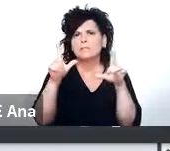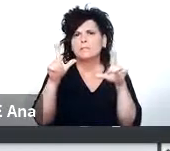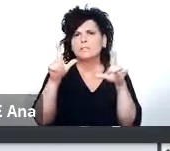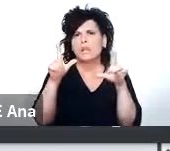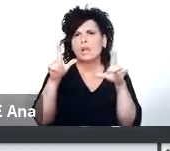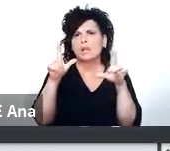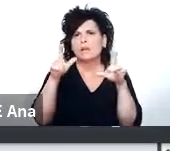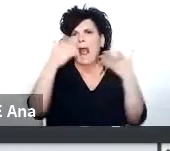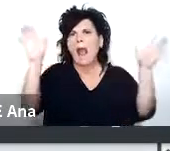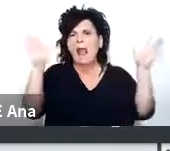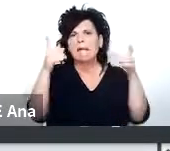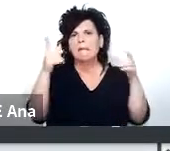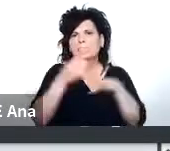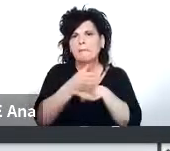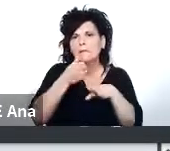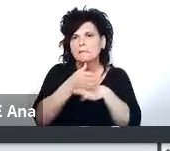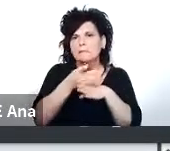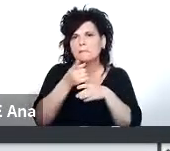acuerdan